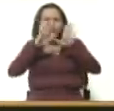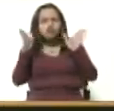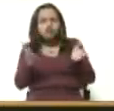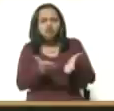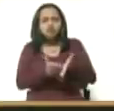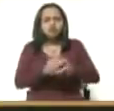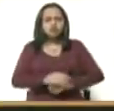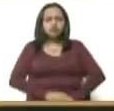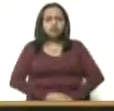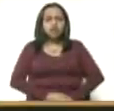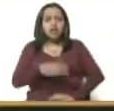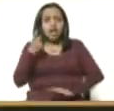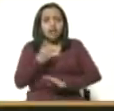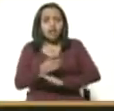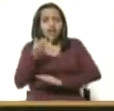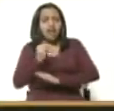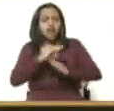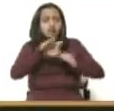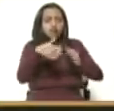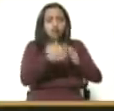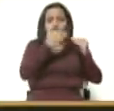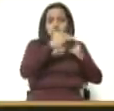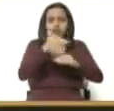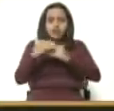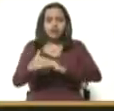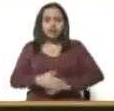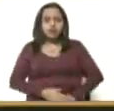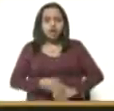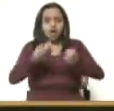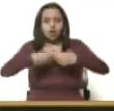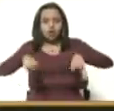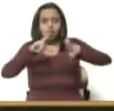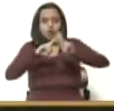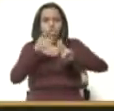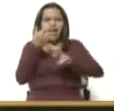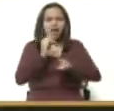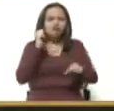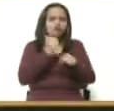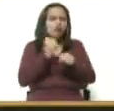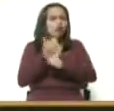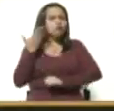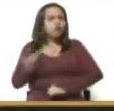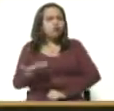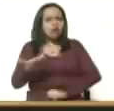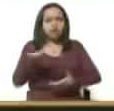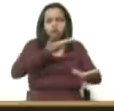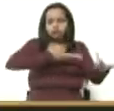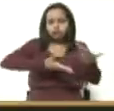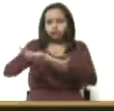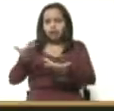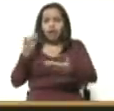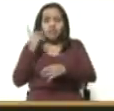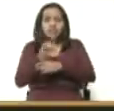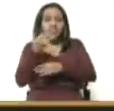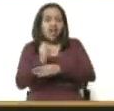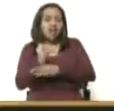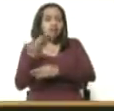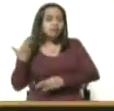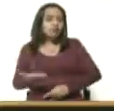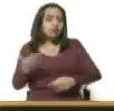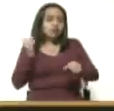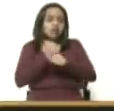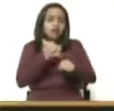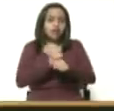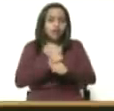Deben estar presentes en todos los niveles. Naciones Unidas tiene un gran rol que cumplir. El multilateralismo tiene un gran papel que jugar